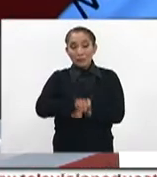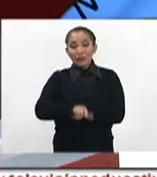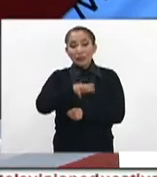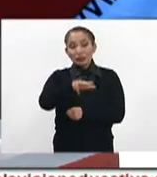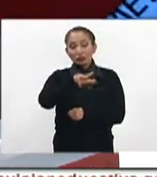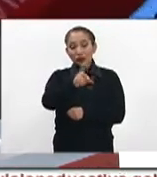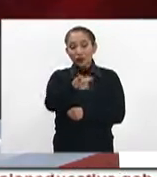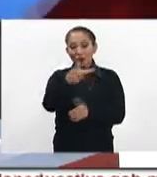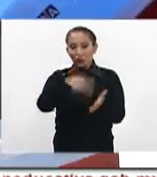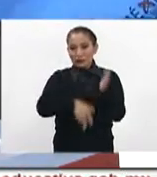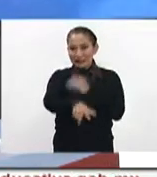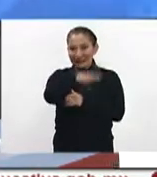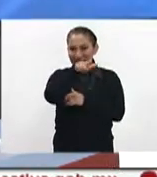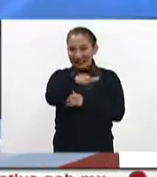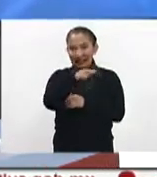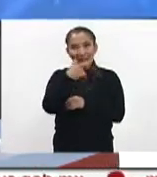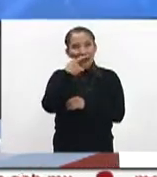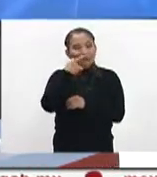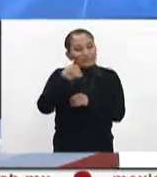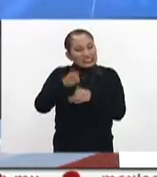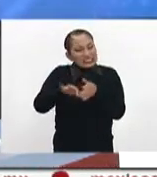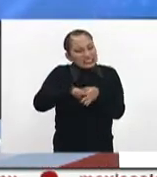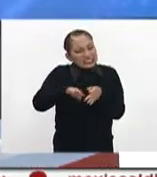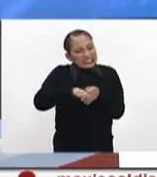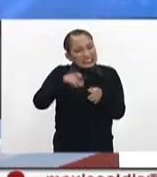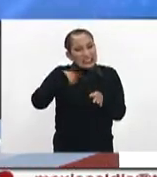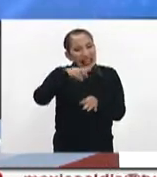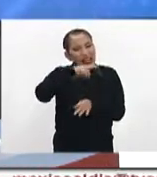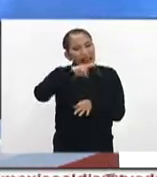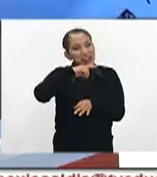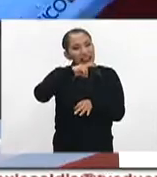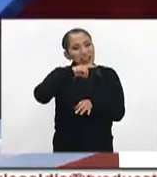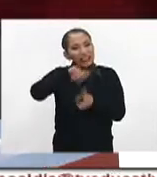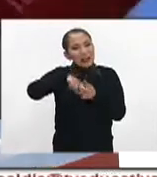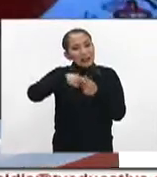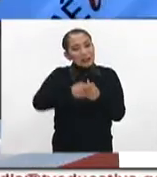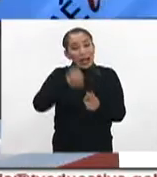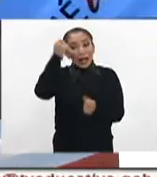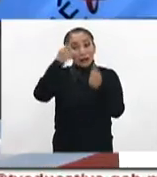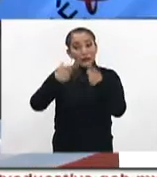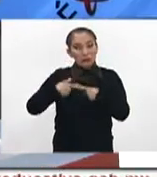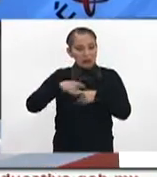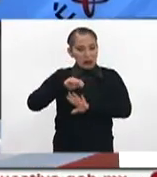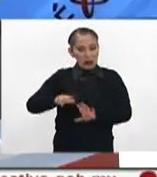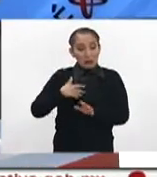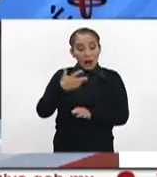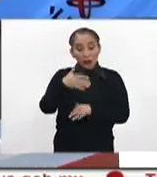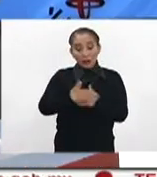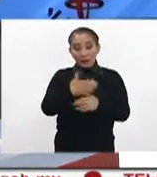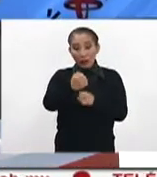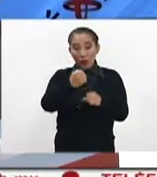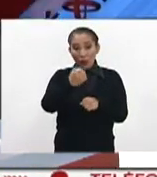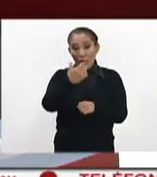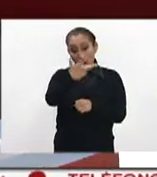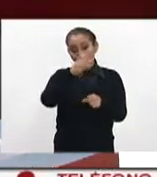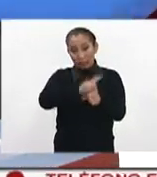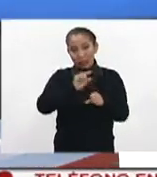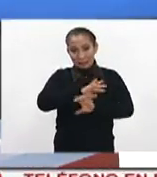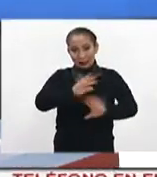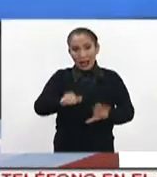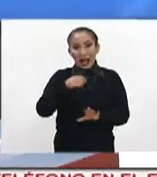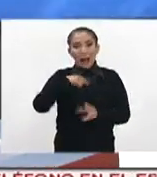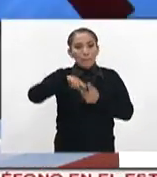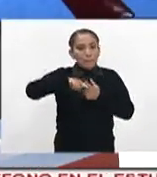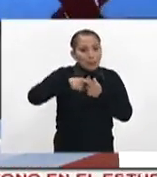diciembre del 2017. Ya huele a fiestas decembrinas. Bueno, muchos ya las iniciaron, pero de hoy en ocho días muchos estarán todavía